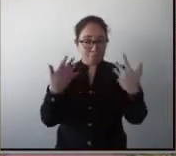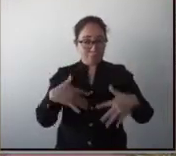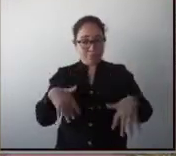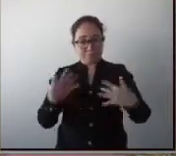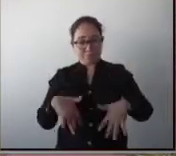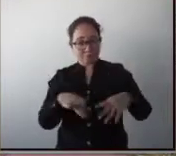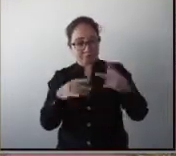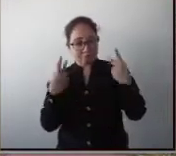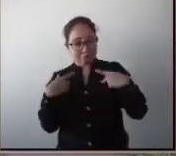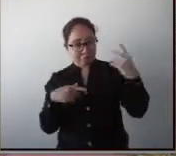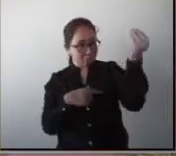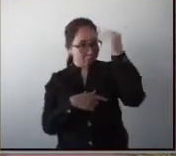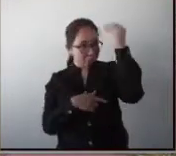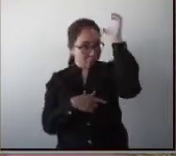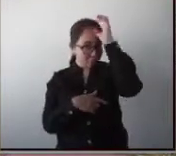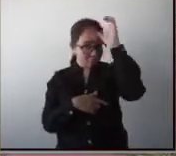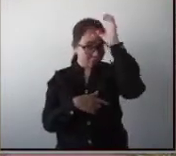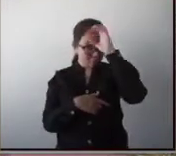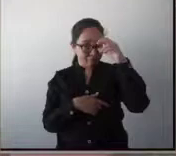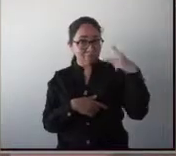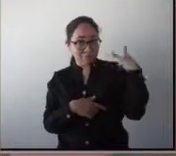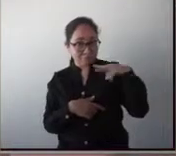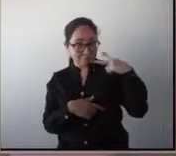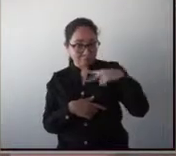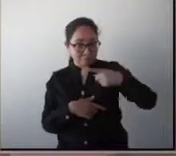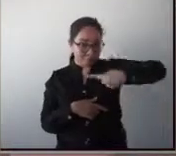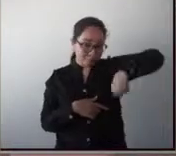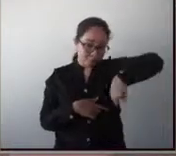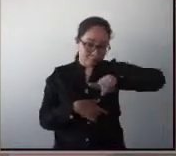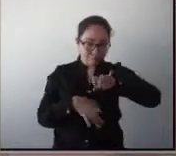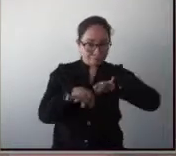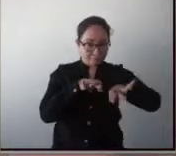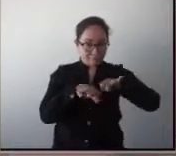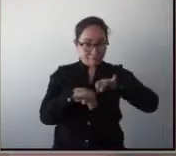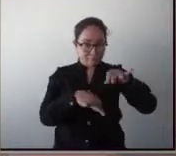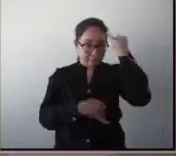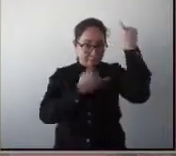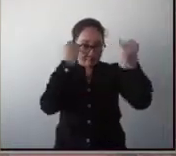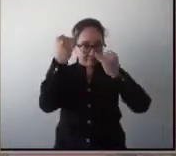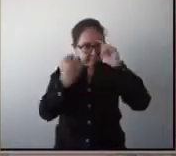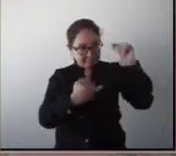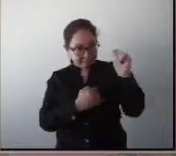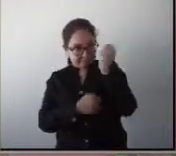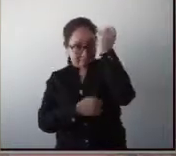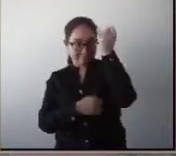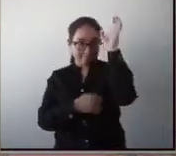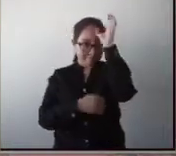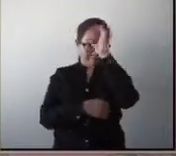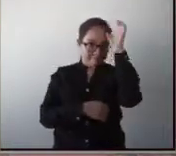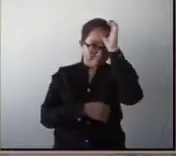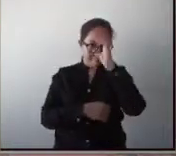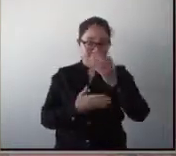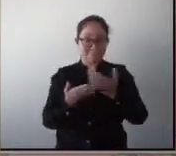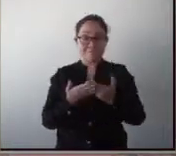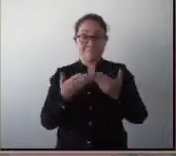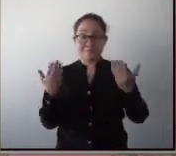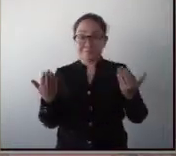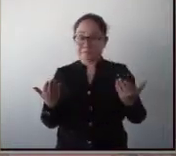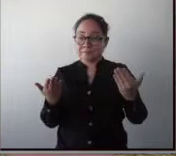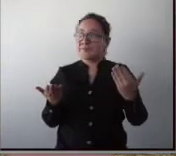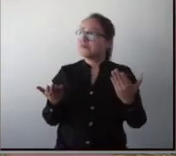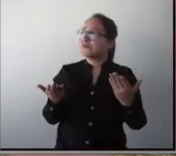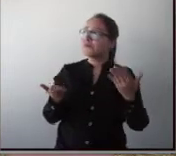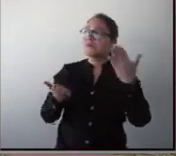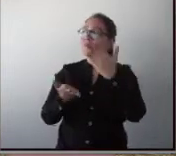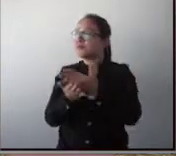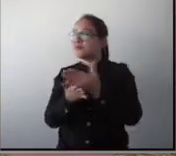investigadores del estado de Veracruz que están haciendo innovación ciencia y tecnología. Vamos a sus laboratorios y a sus lugares